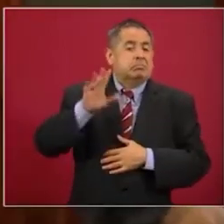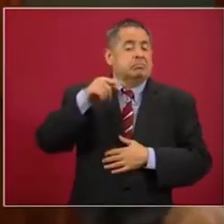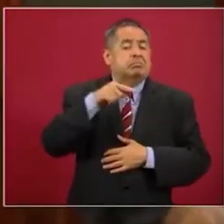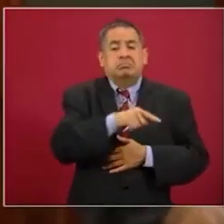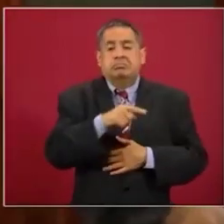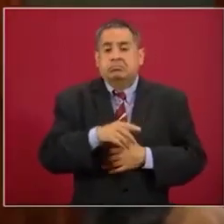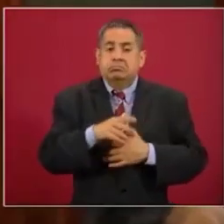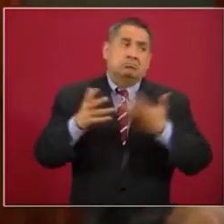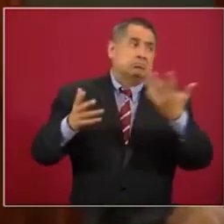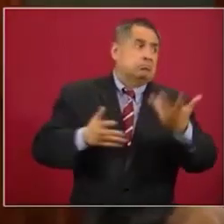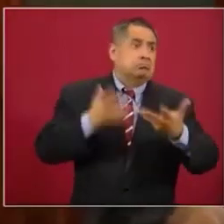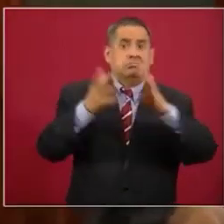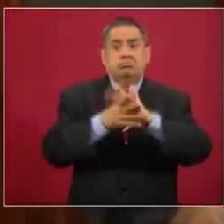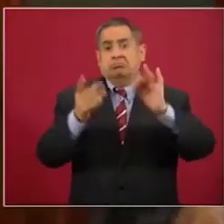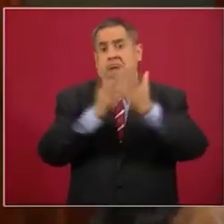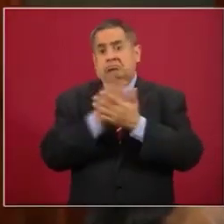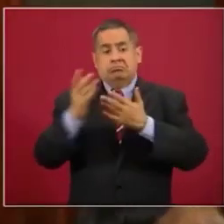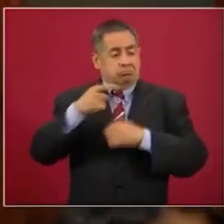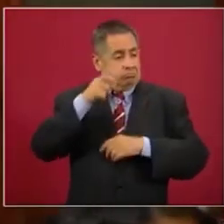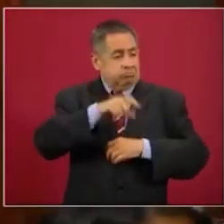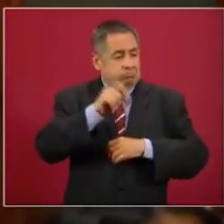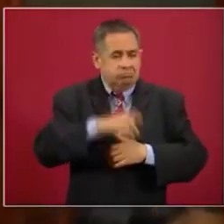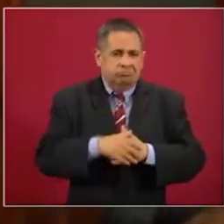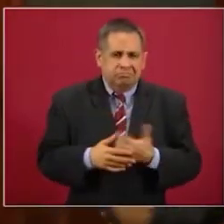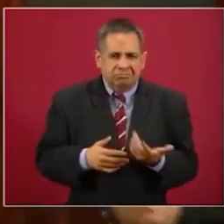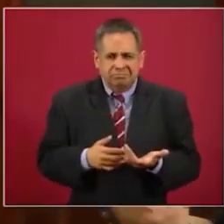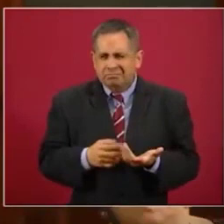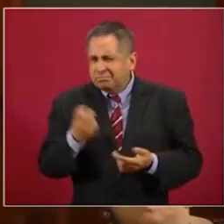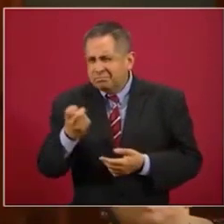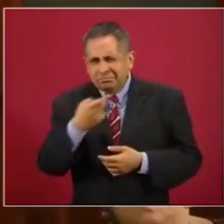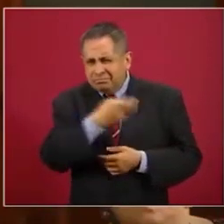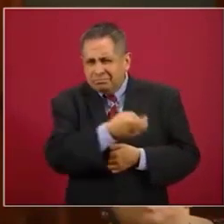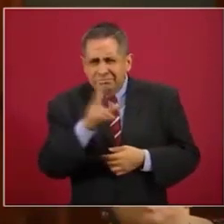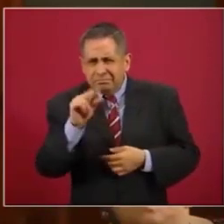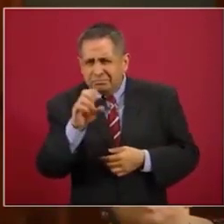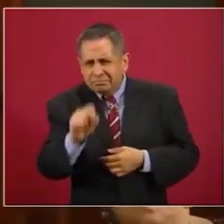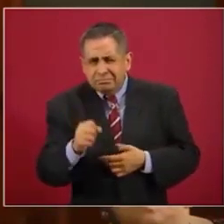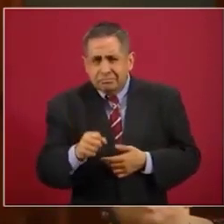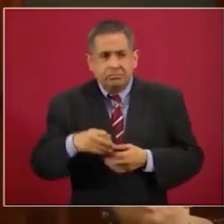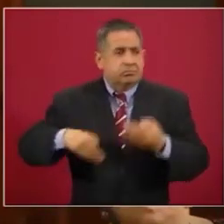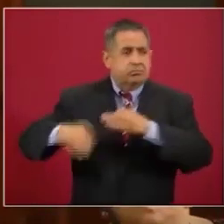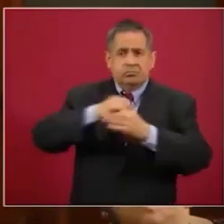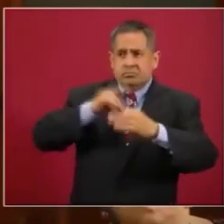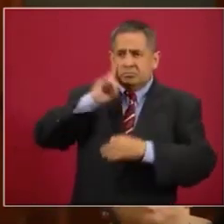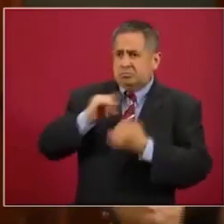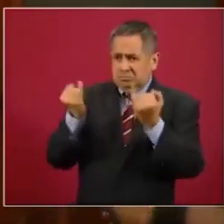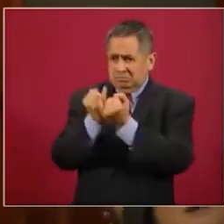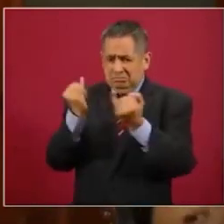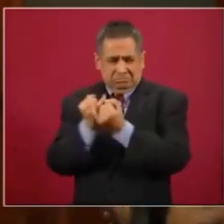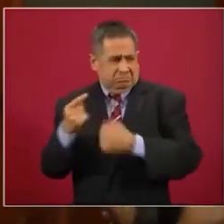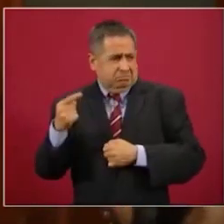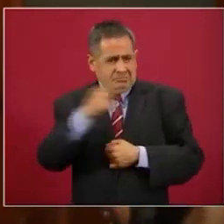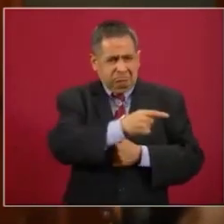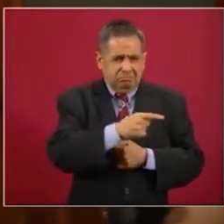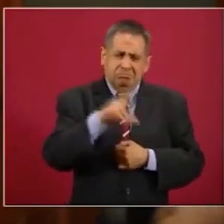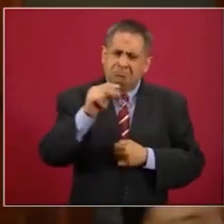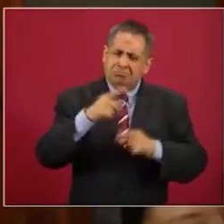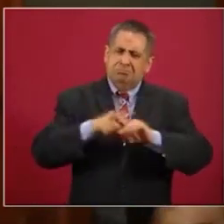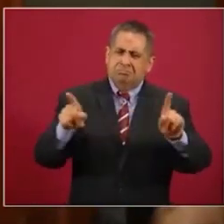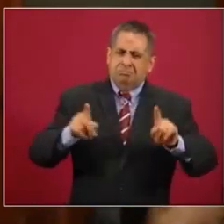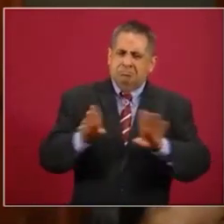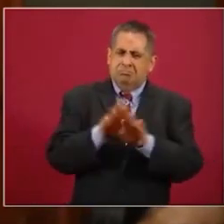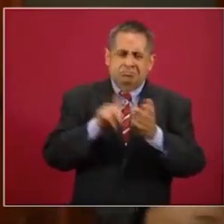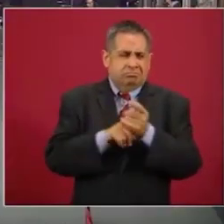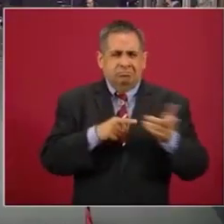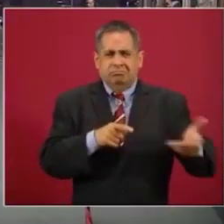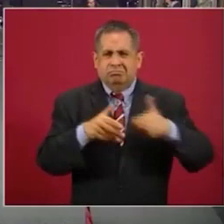eso es lo que vivimos y eso es todo lo que somos y en realidad no todas las mujeres actúan como estas mujeres que ayer se manifestaron